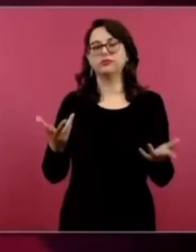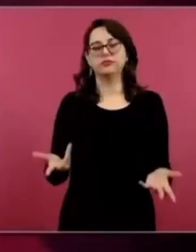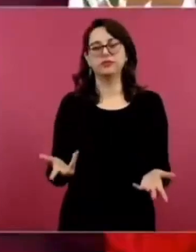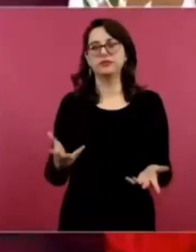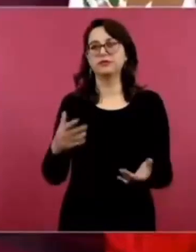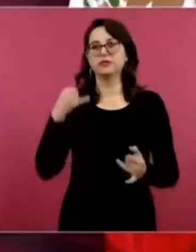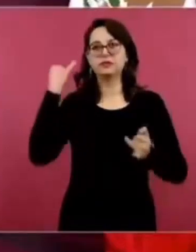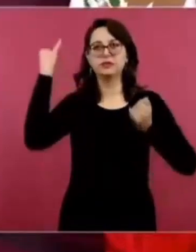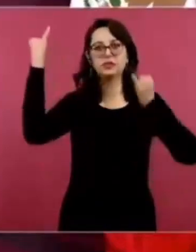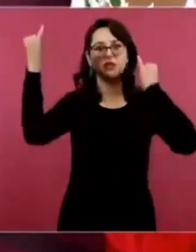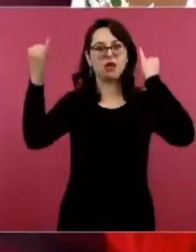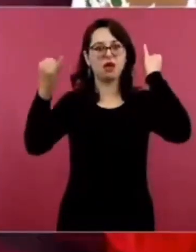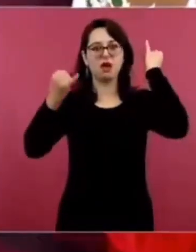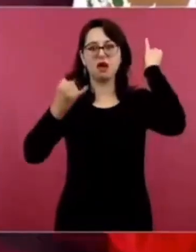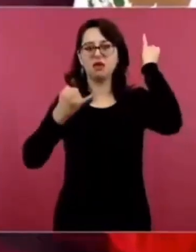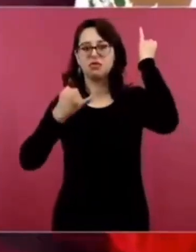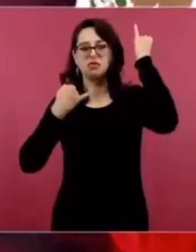pues,